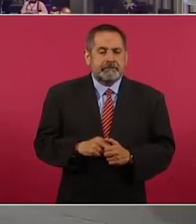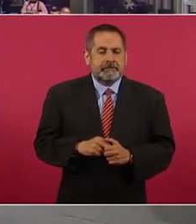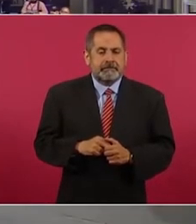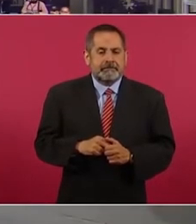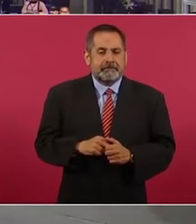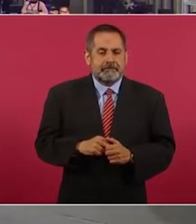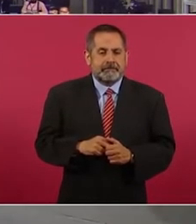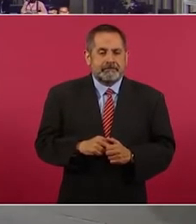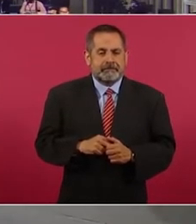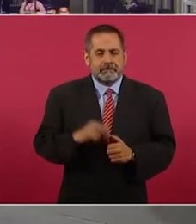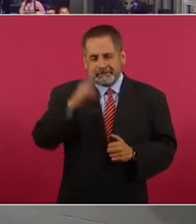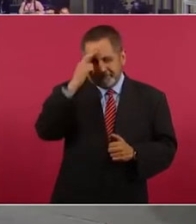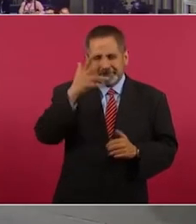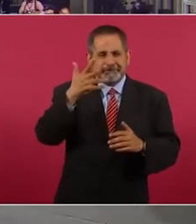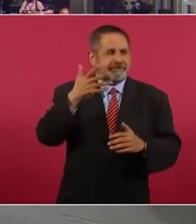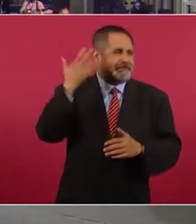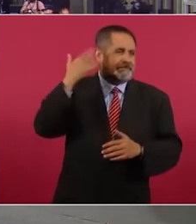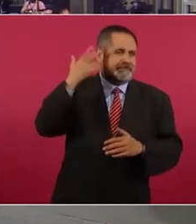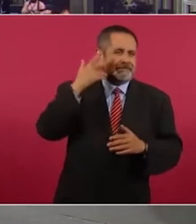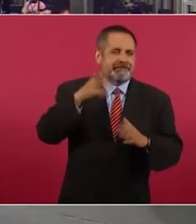había unos boletines